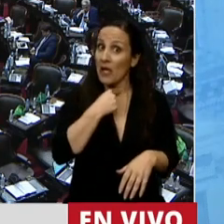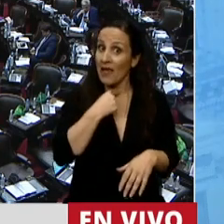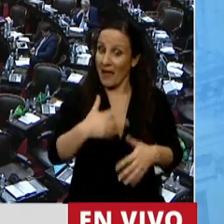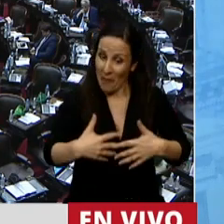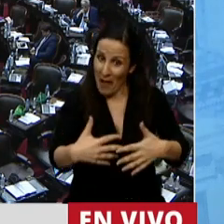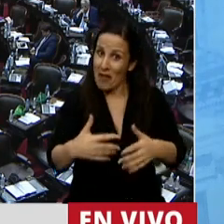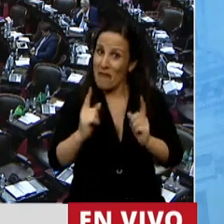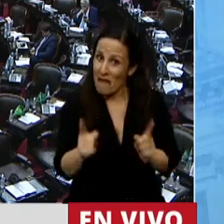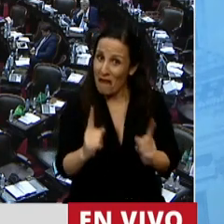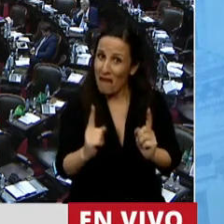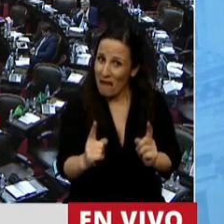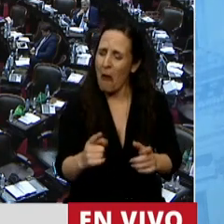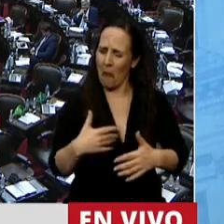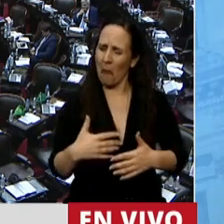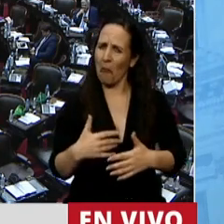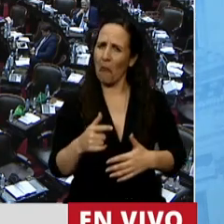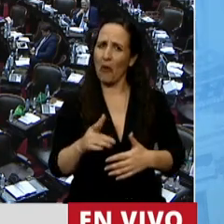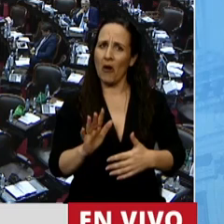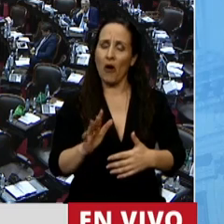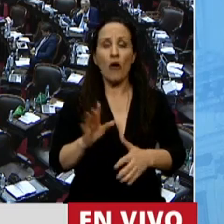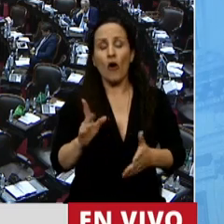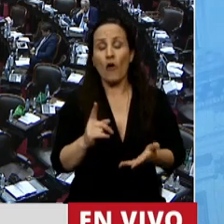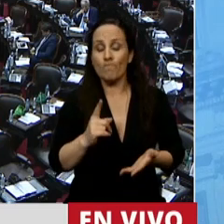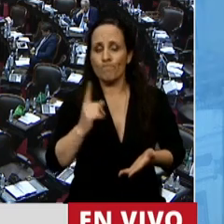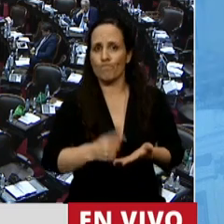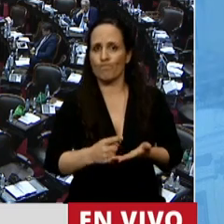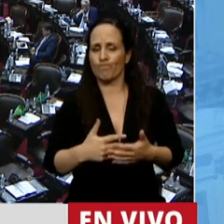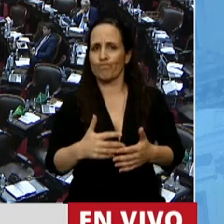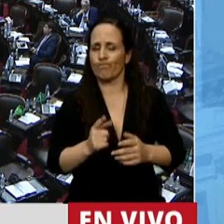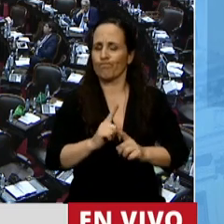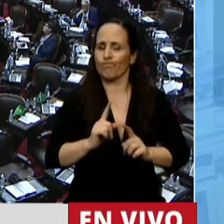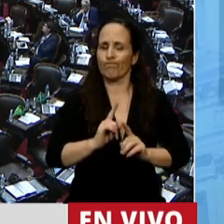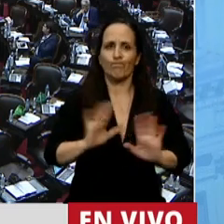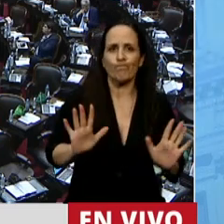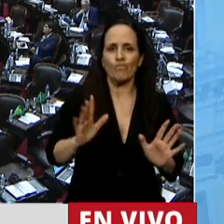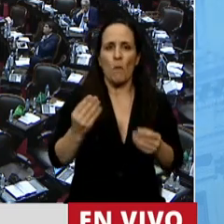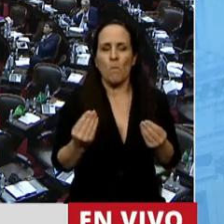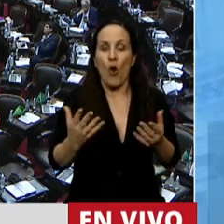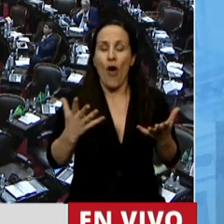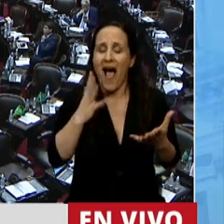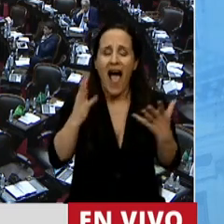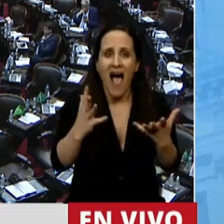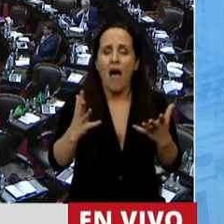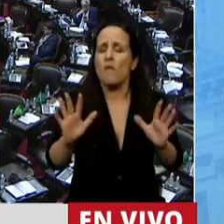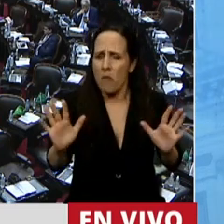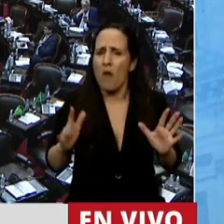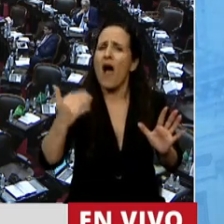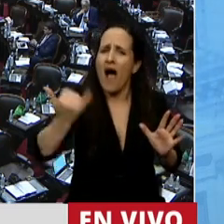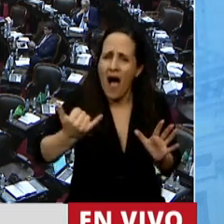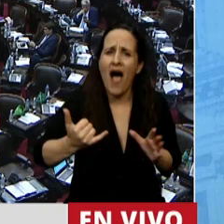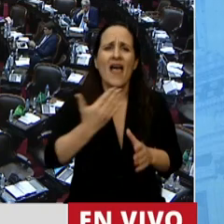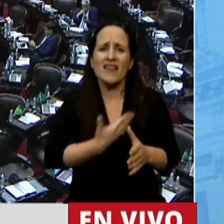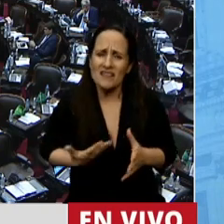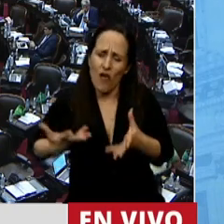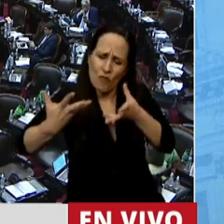su embarazo y decida no hacerlo por un tema de extrema vulnerabilidad, va a tener el acompañamiento del